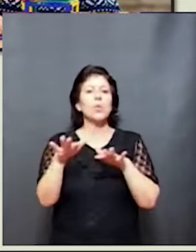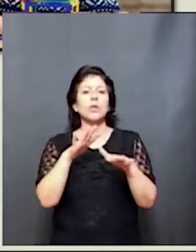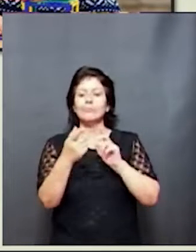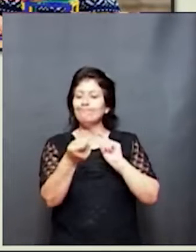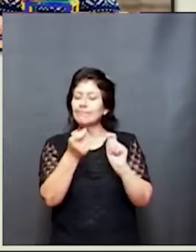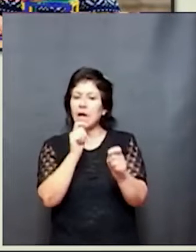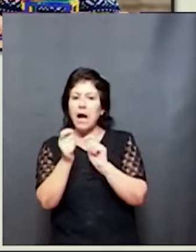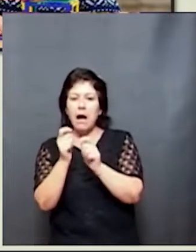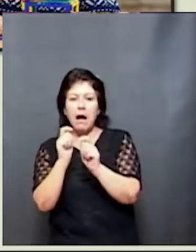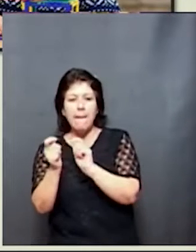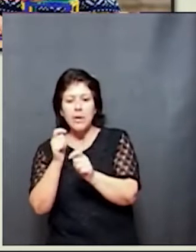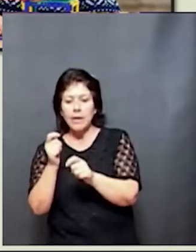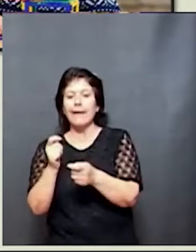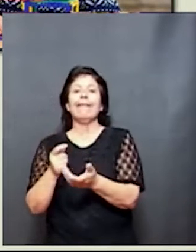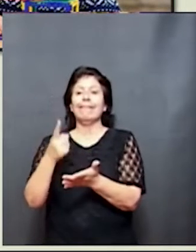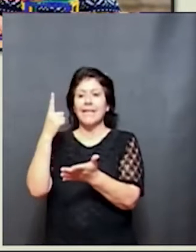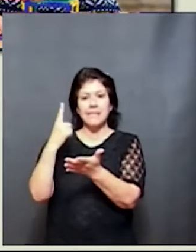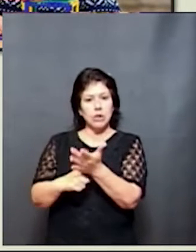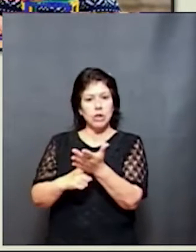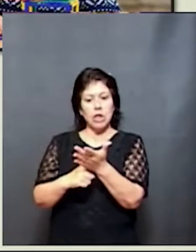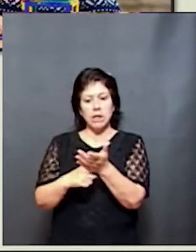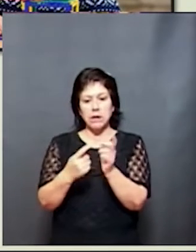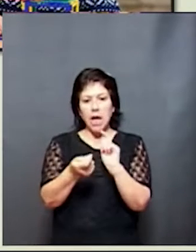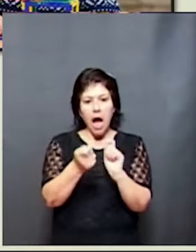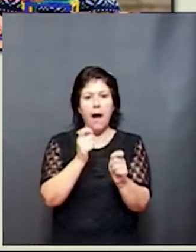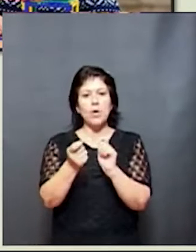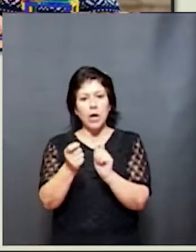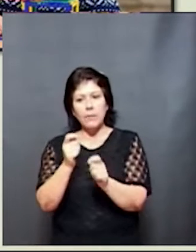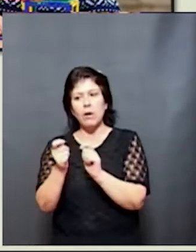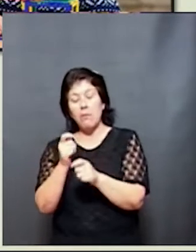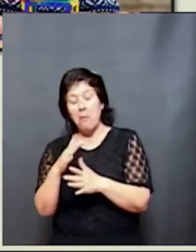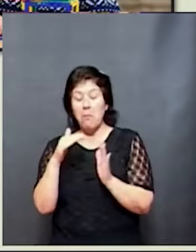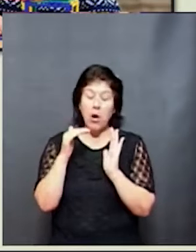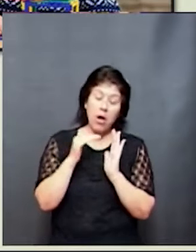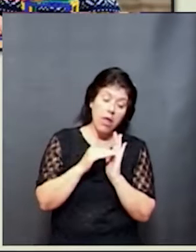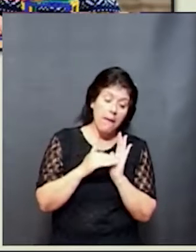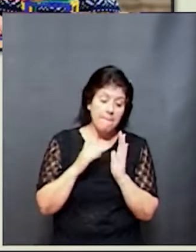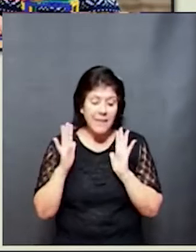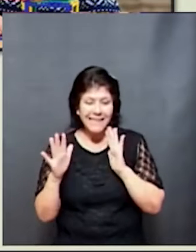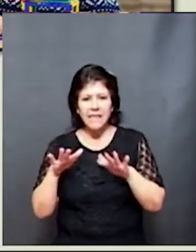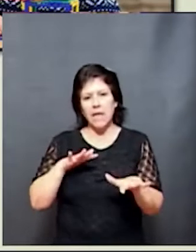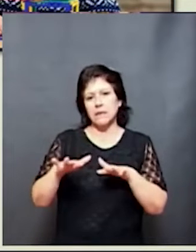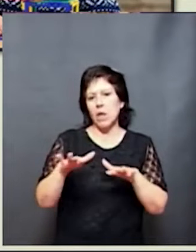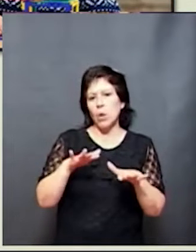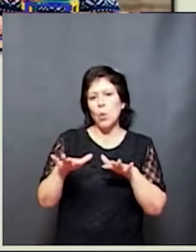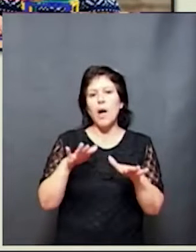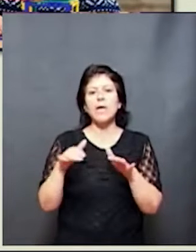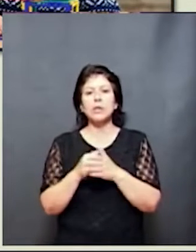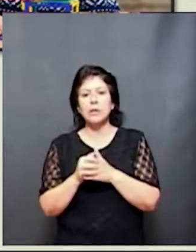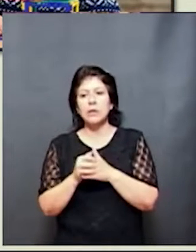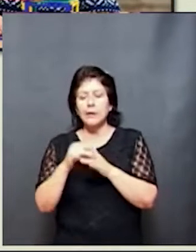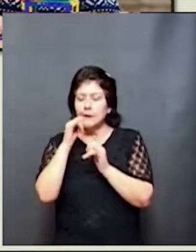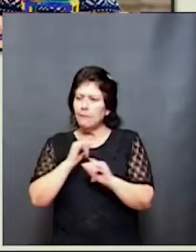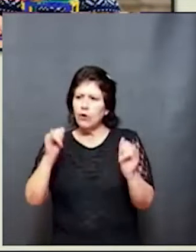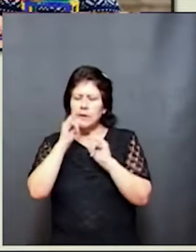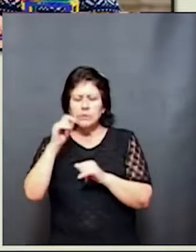ejecuciones, tomas de decisiones, que hacen que, según el estímulo que tengamos enfrente, necesitemos procesar una información u